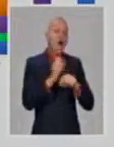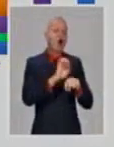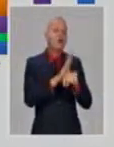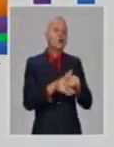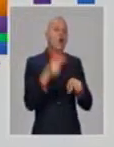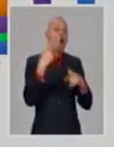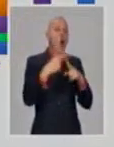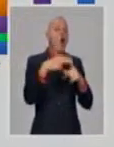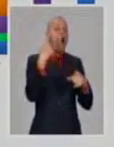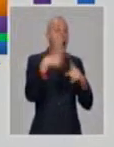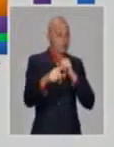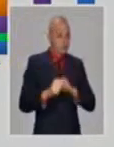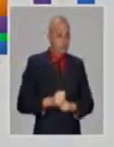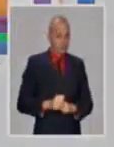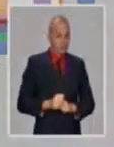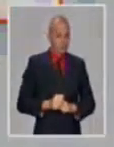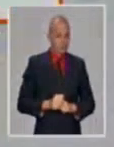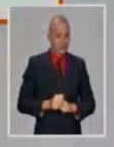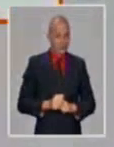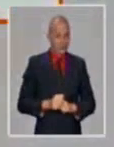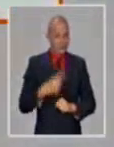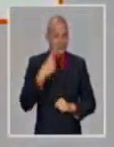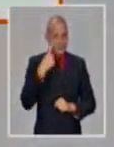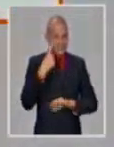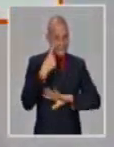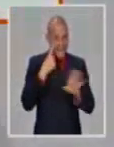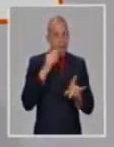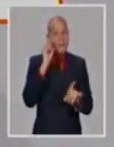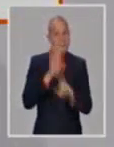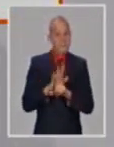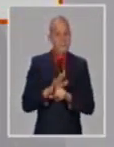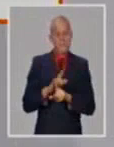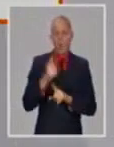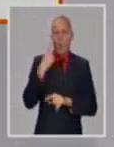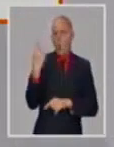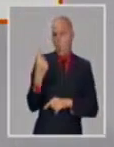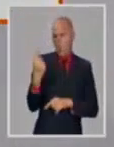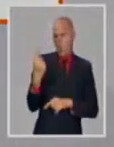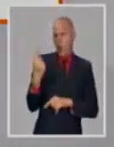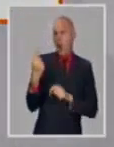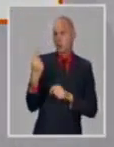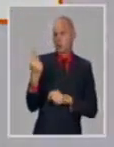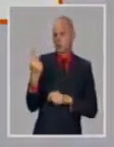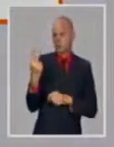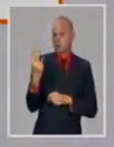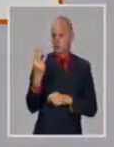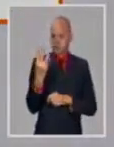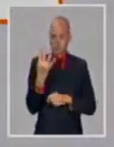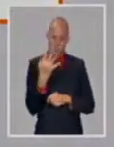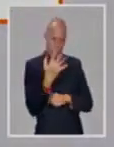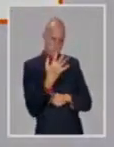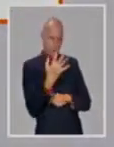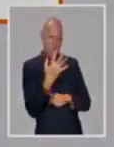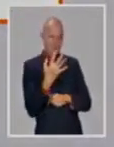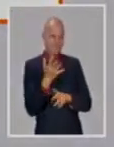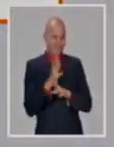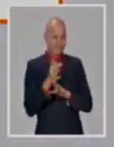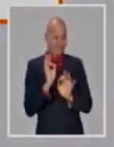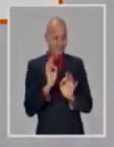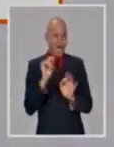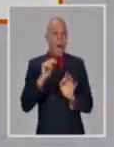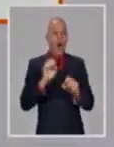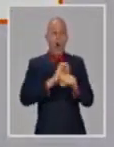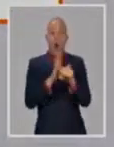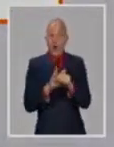variantes diferentes. Es decir, hemos pasado de una situación muy, entre comillas, pura, a una